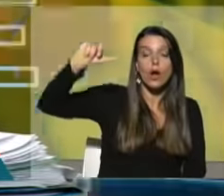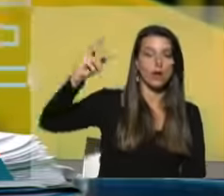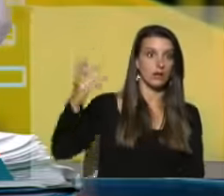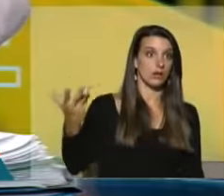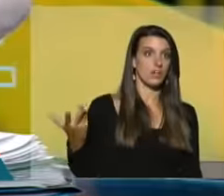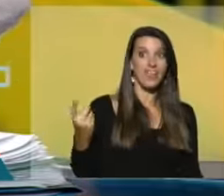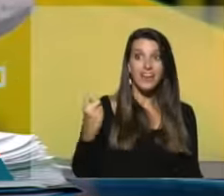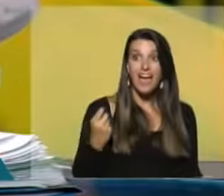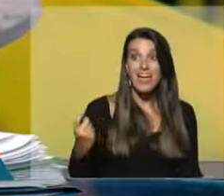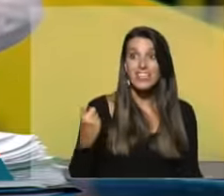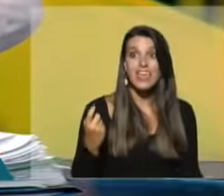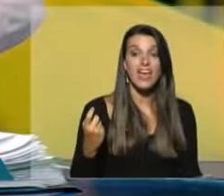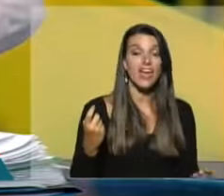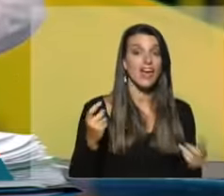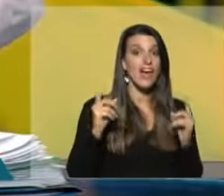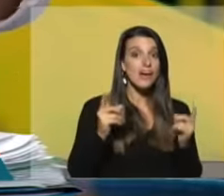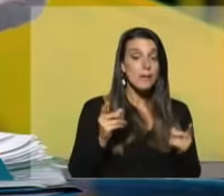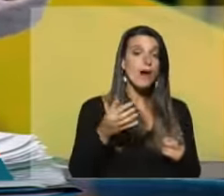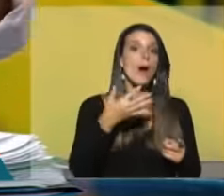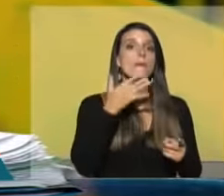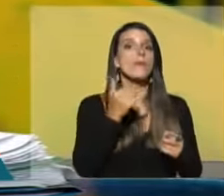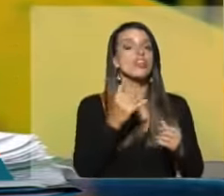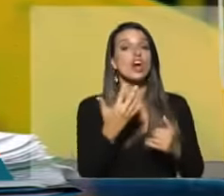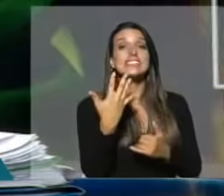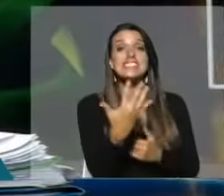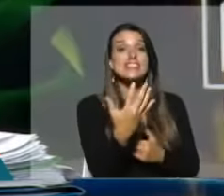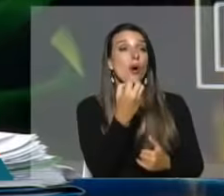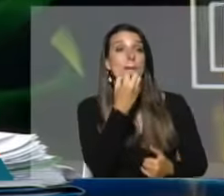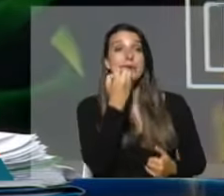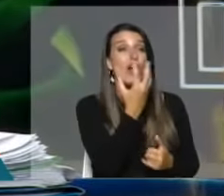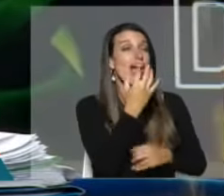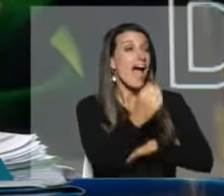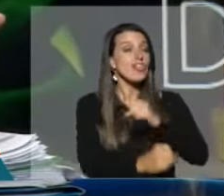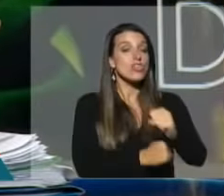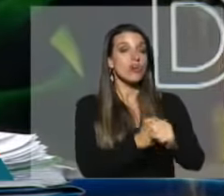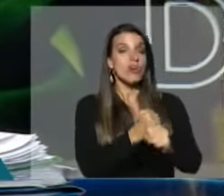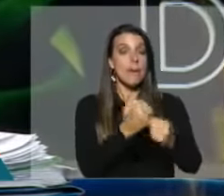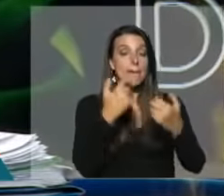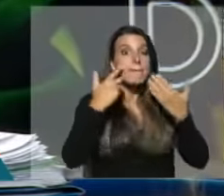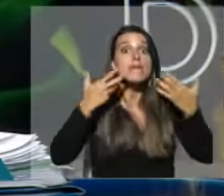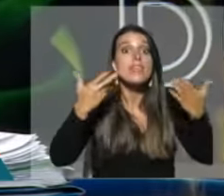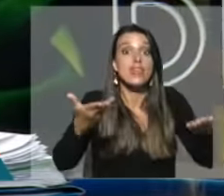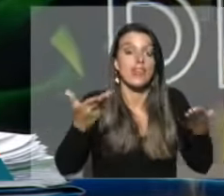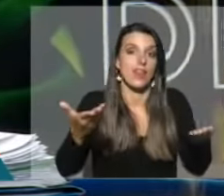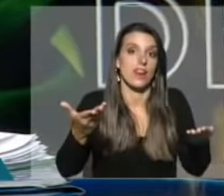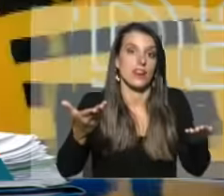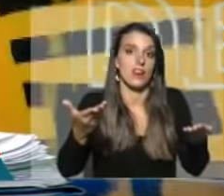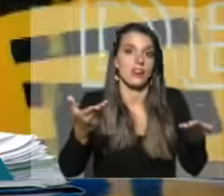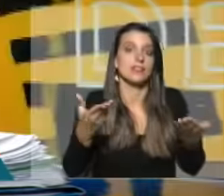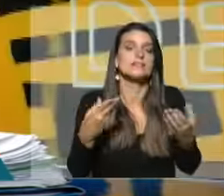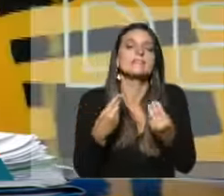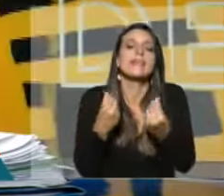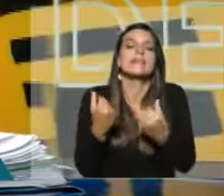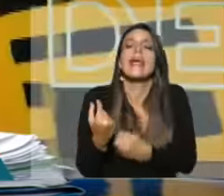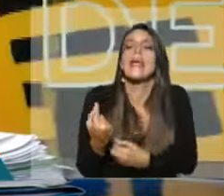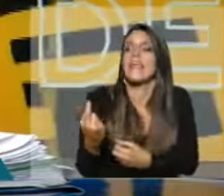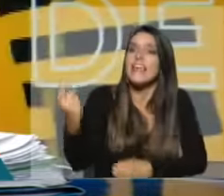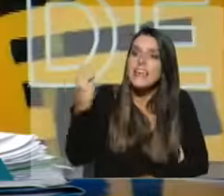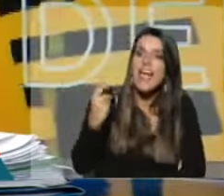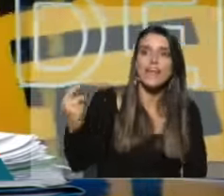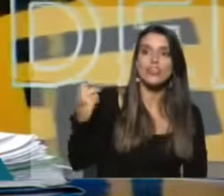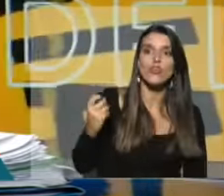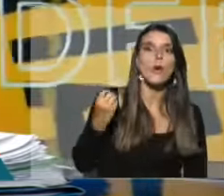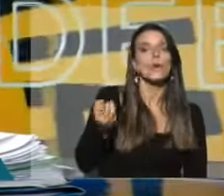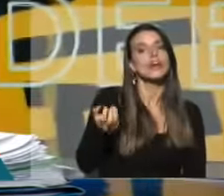Nos sentimos engañados porque iban a ser nuestros cinco mejores años y miren lo que está pasando. Nos sentimos engañados porque cada día